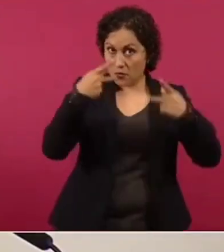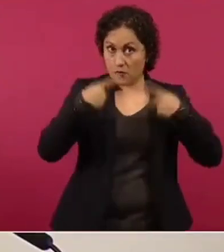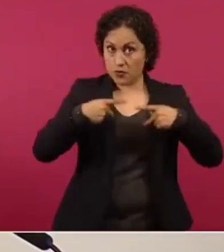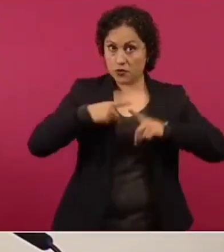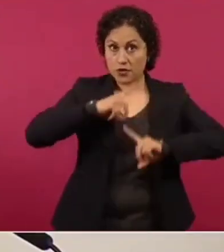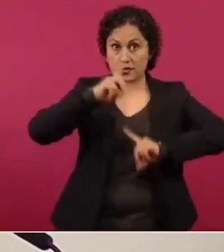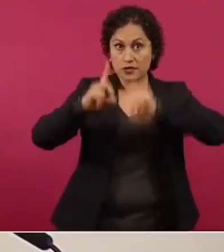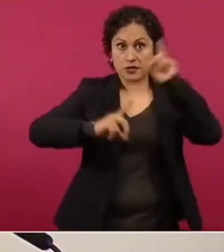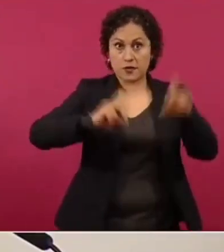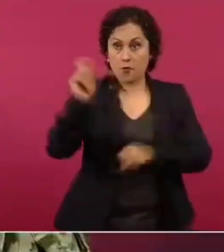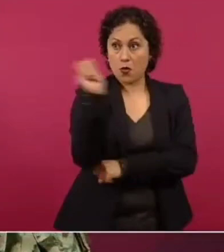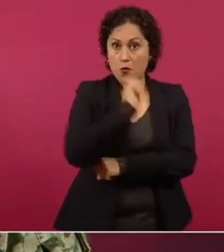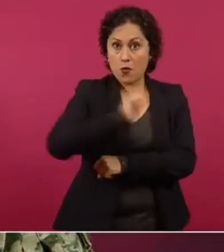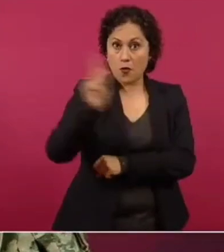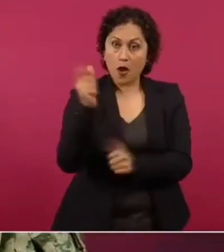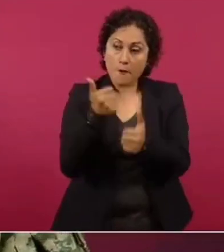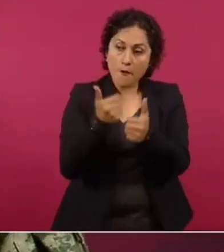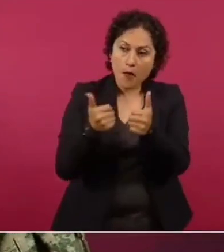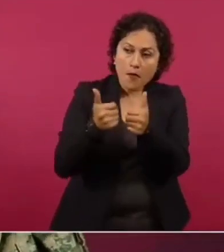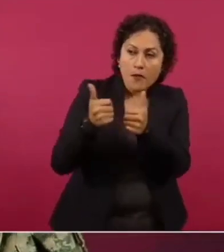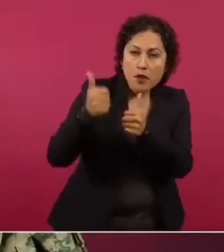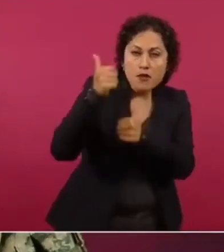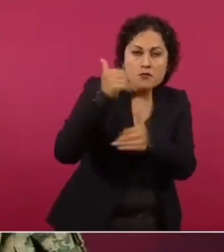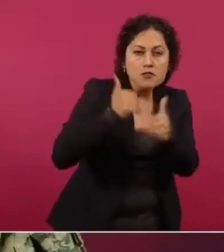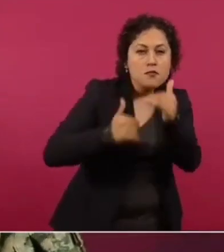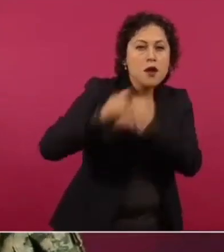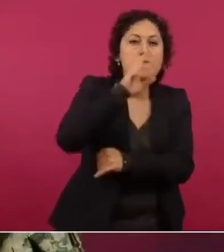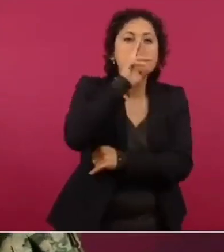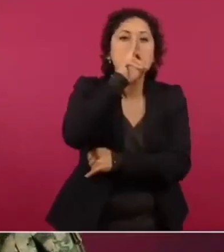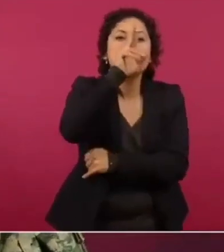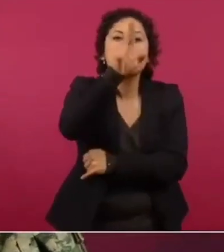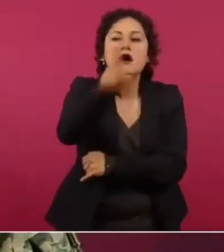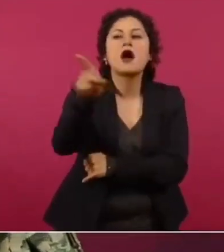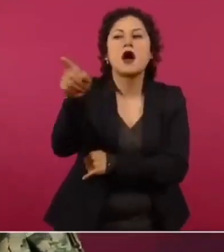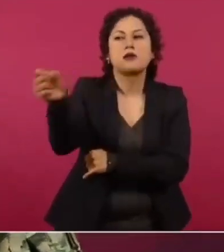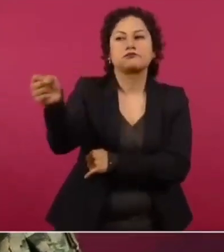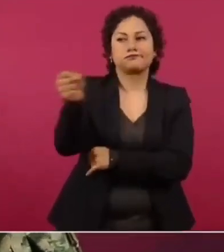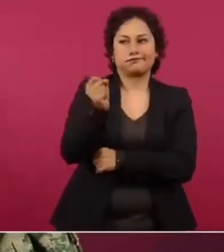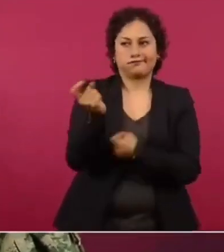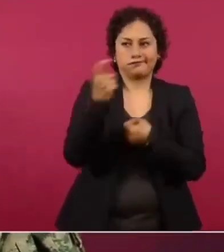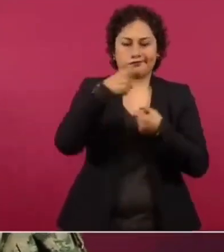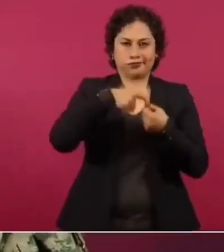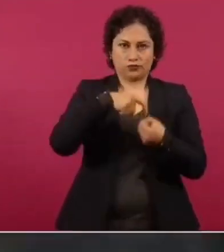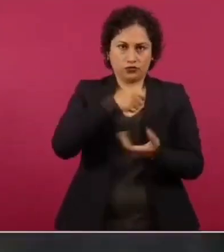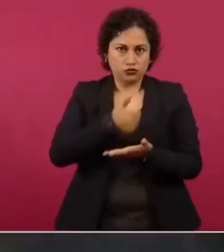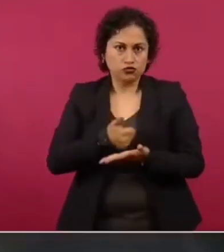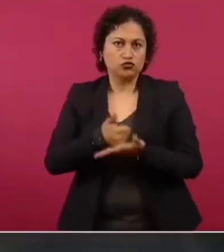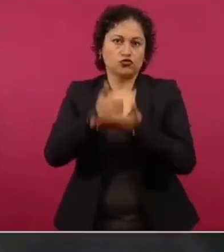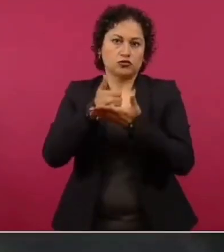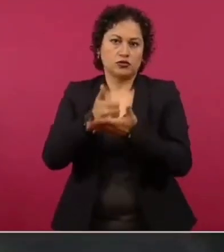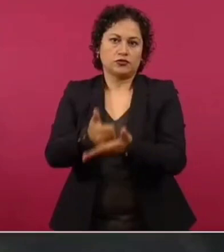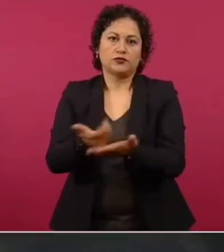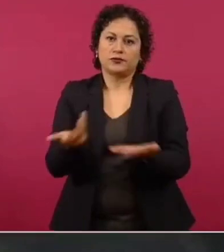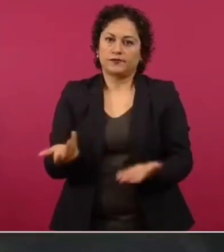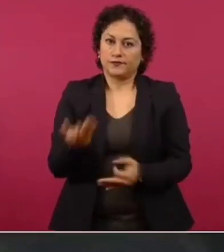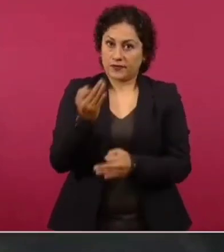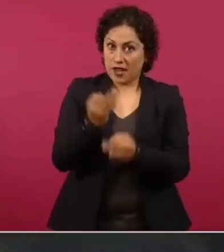ir sobresaliendo y lo hemos hecho durante muchos años. En este caso son seis